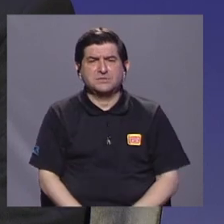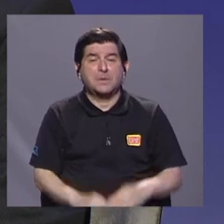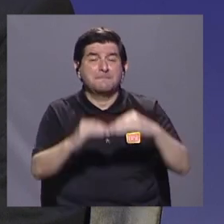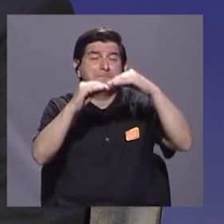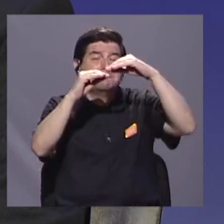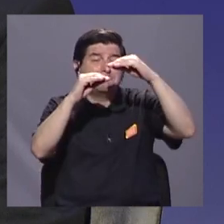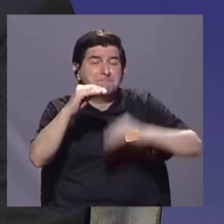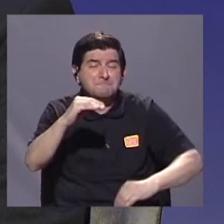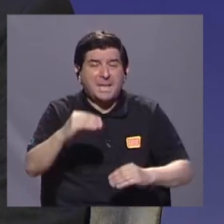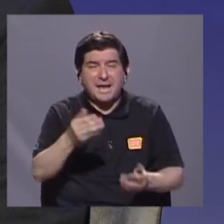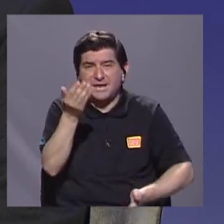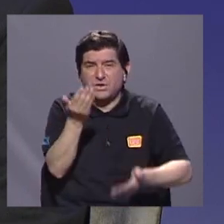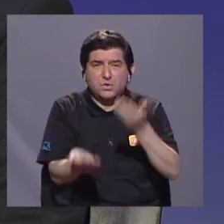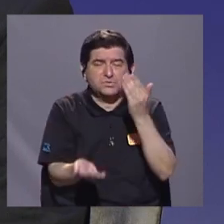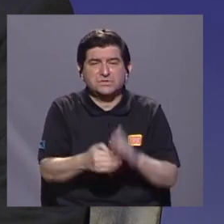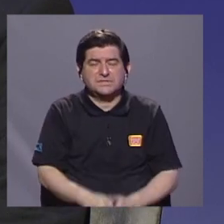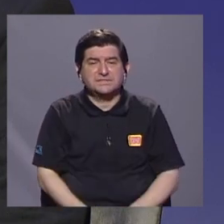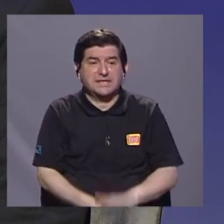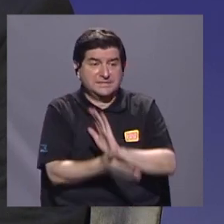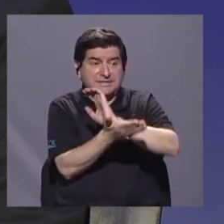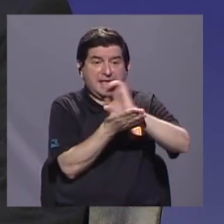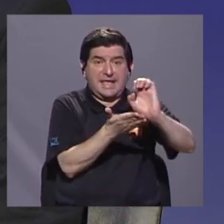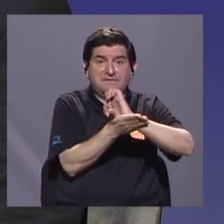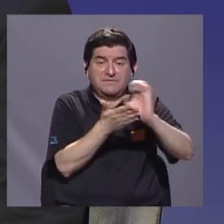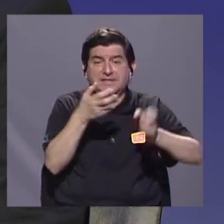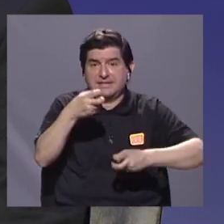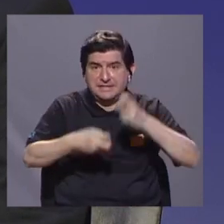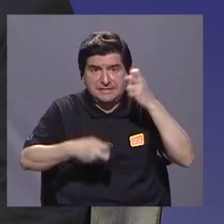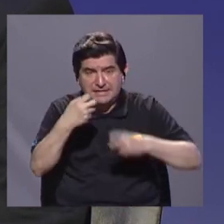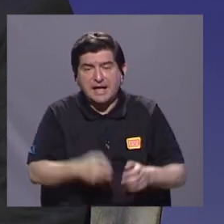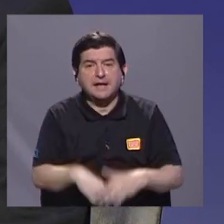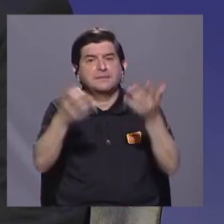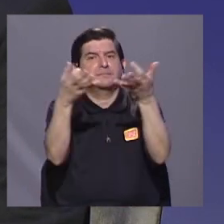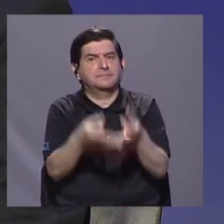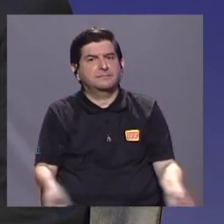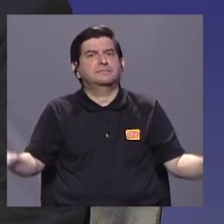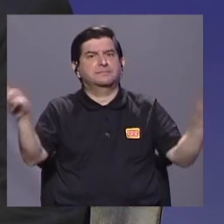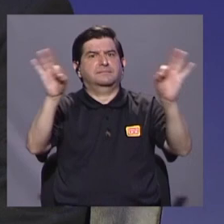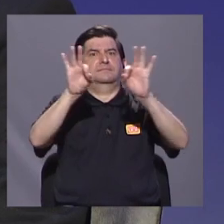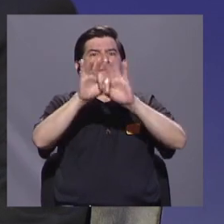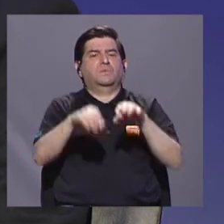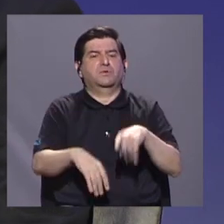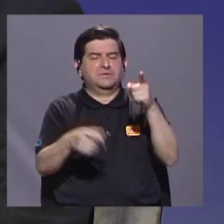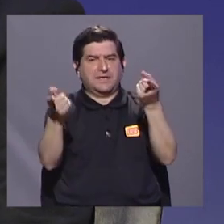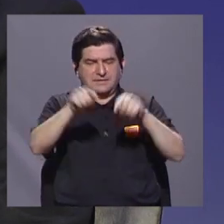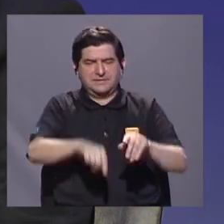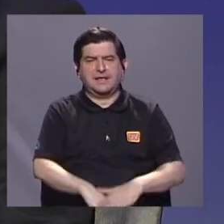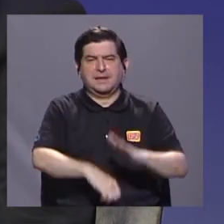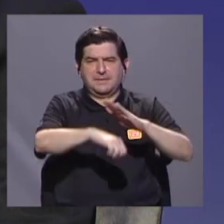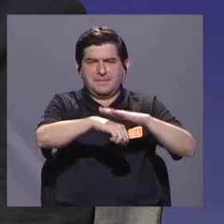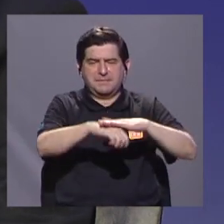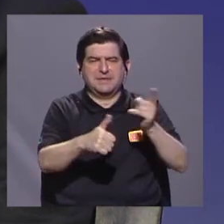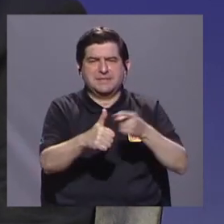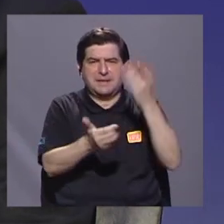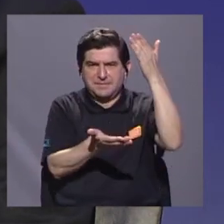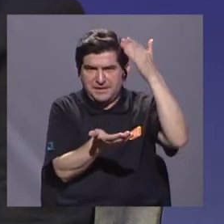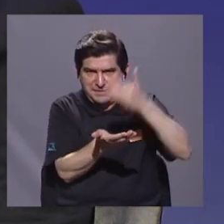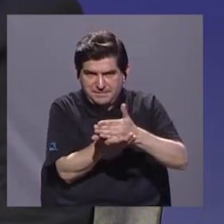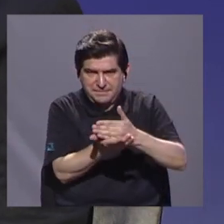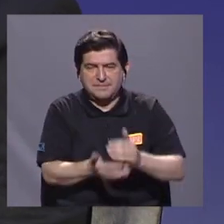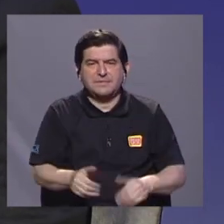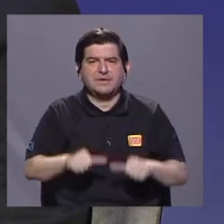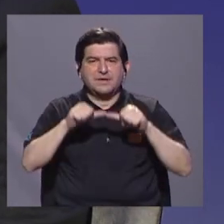menos tratar la prevención, que es lo que sería importante en este caso. Permítame hacer una primera pausa